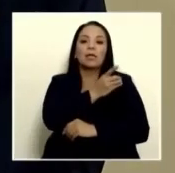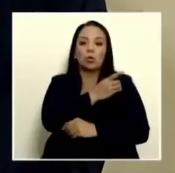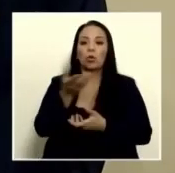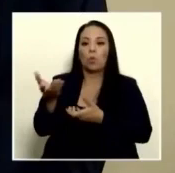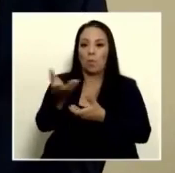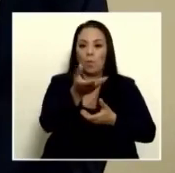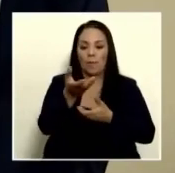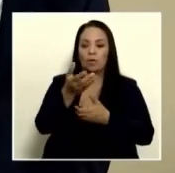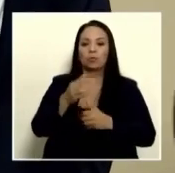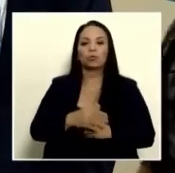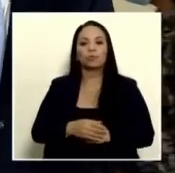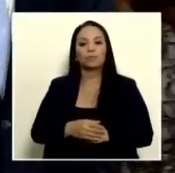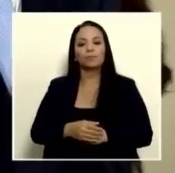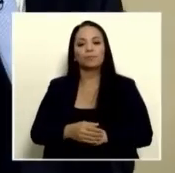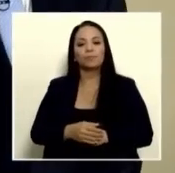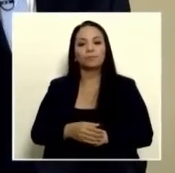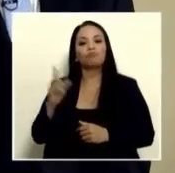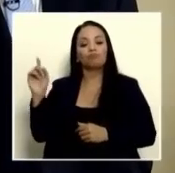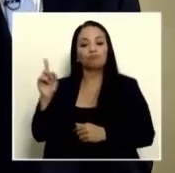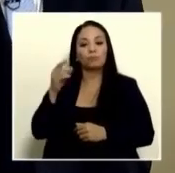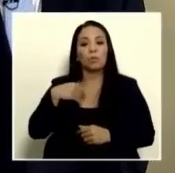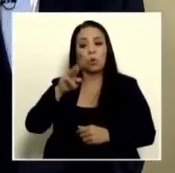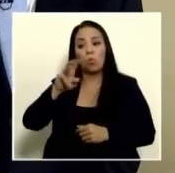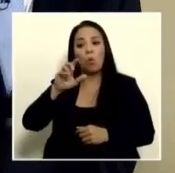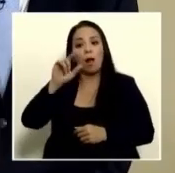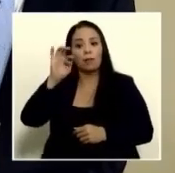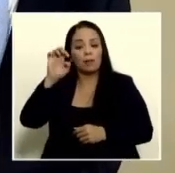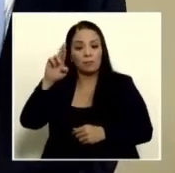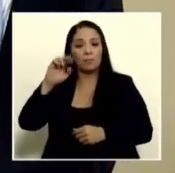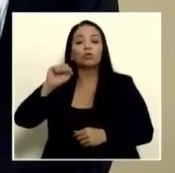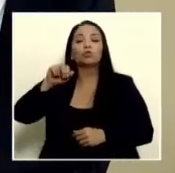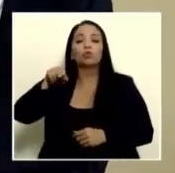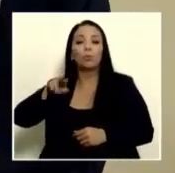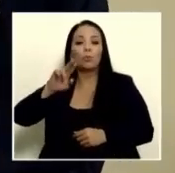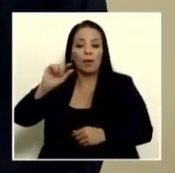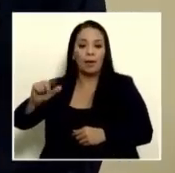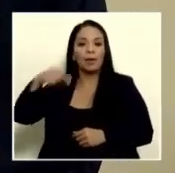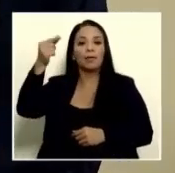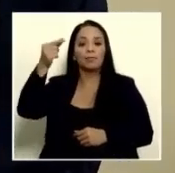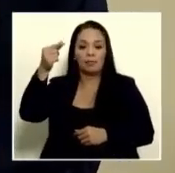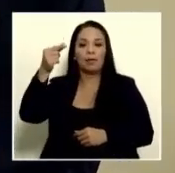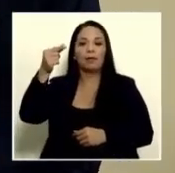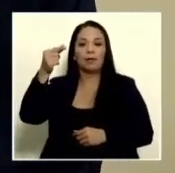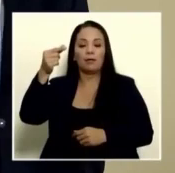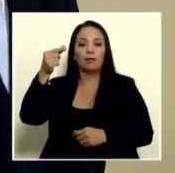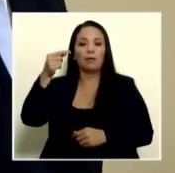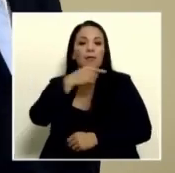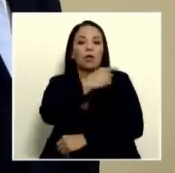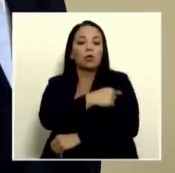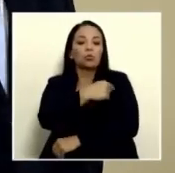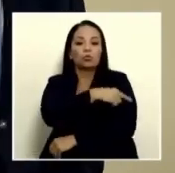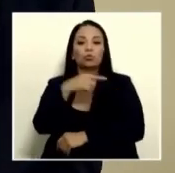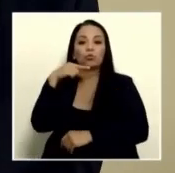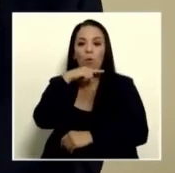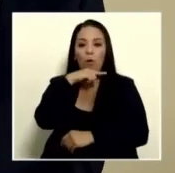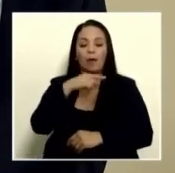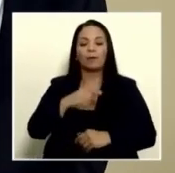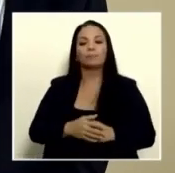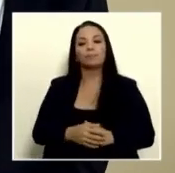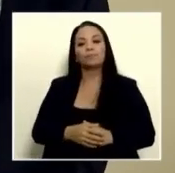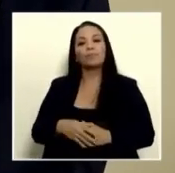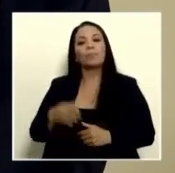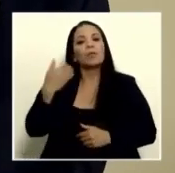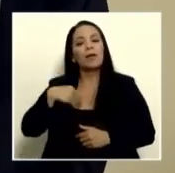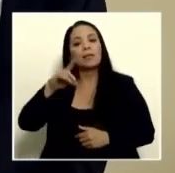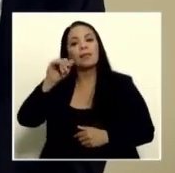Bomberos, al señor Walter Fallas, subgerente administrativo de la Benemérita Cruz Roja Costarricense, al